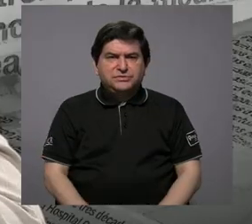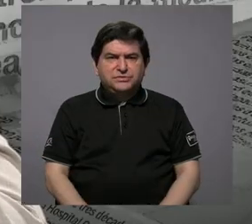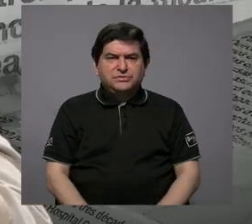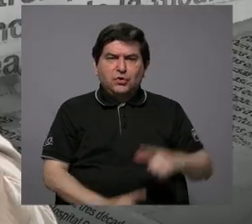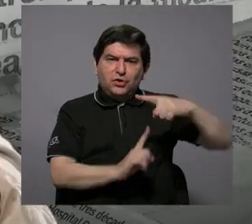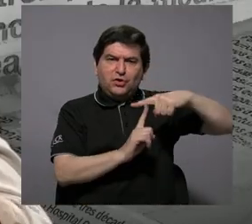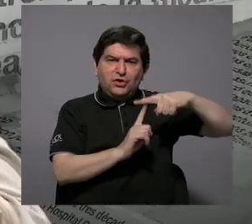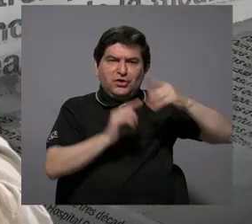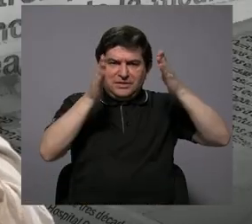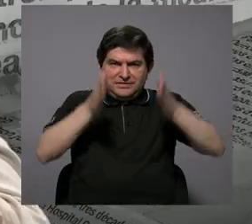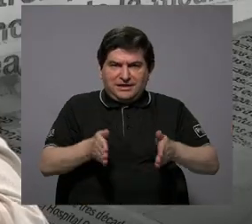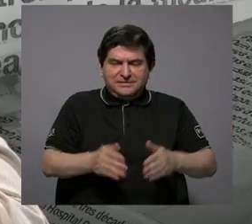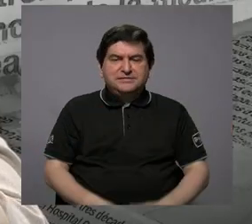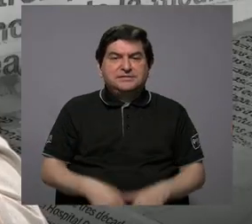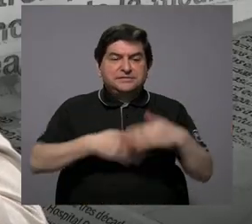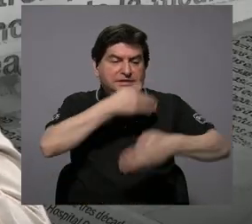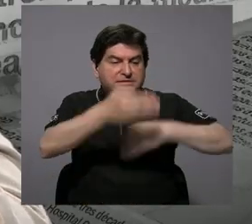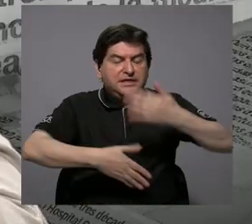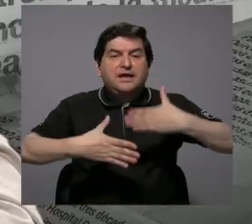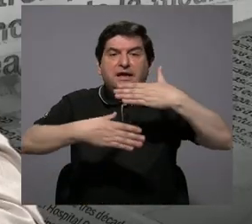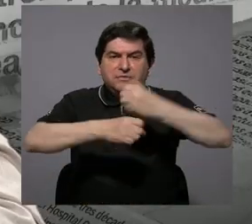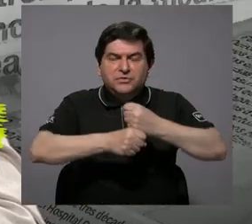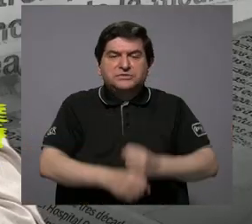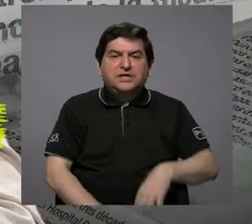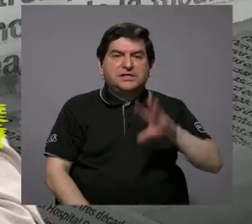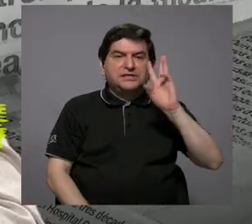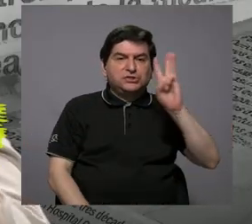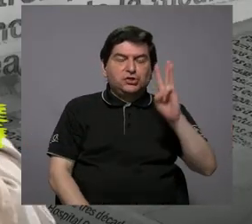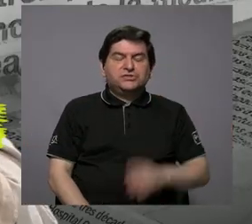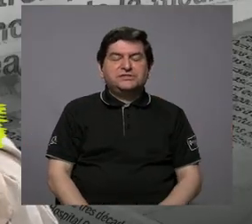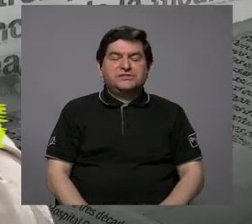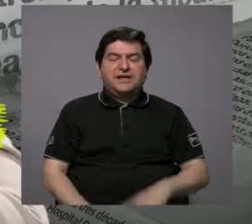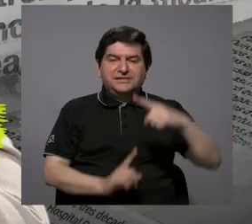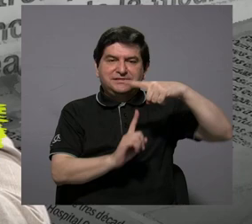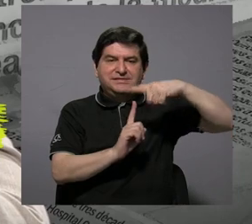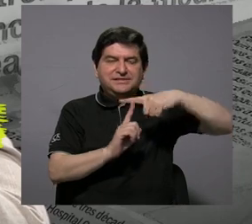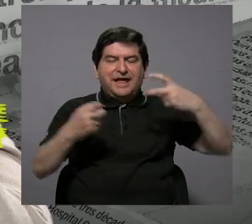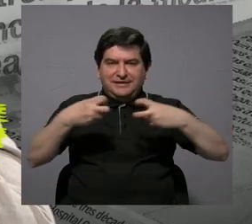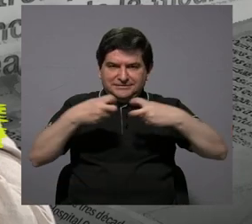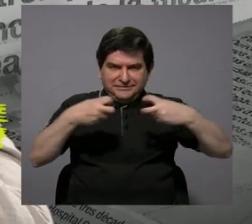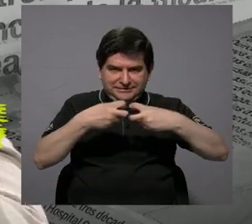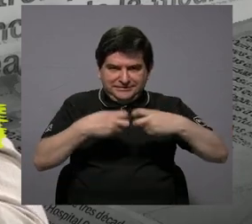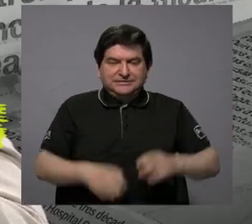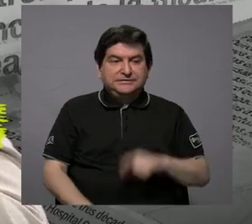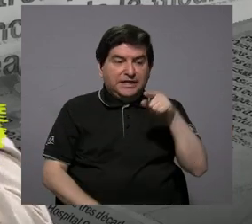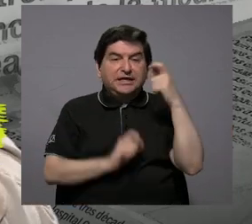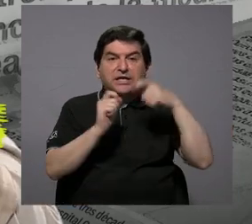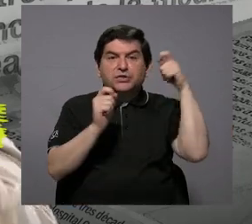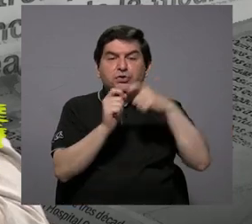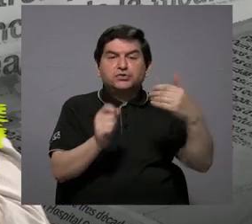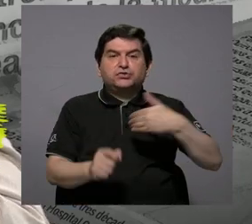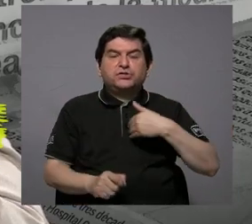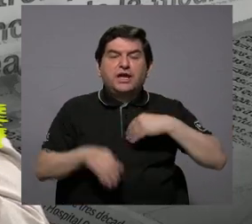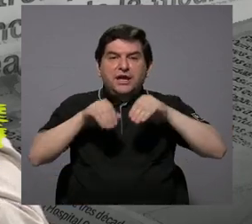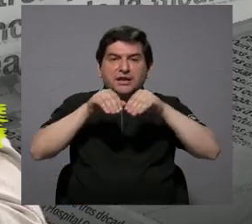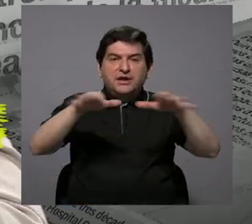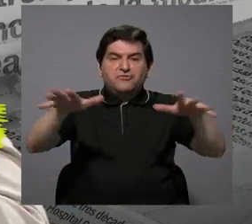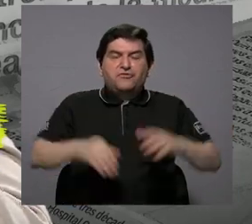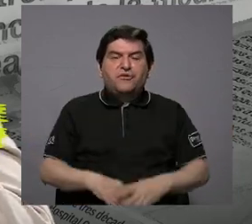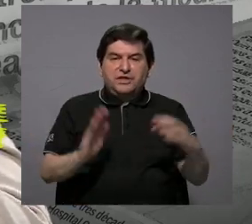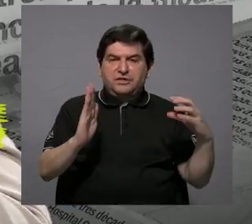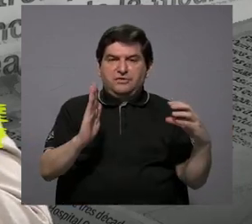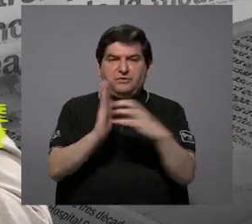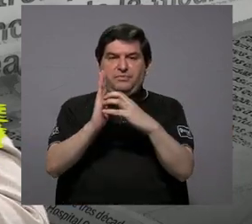taxistas y este proceso que están llevando a cabo, son seis taxis eléctricos y ellos específicamente tienen una red de carga